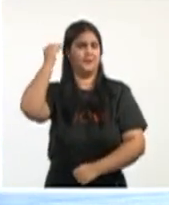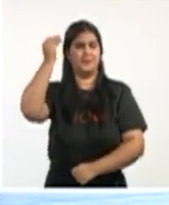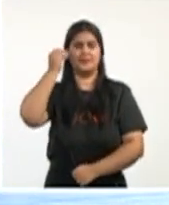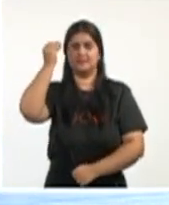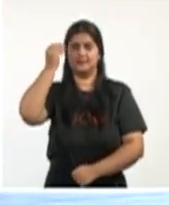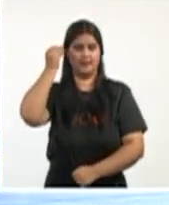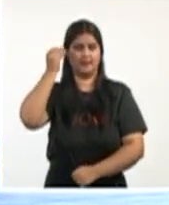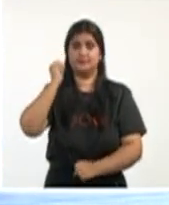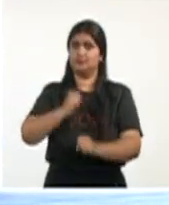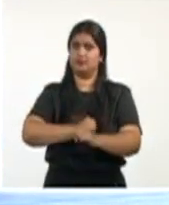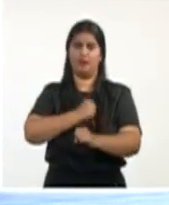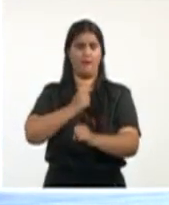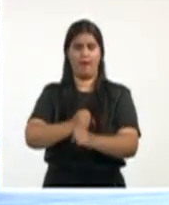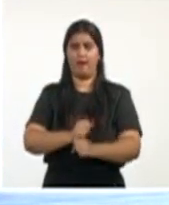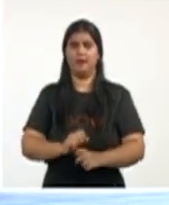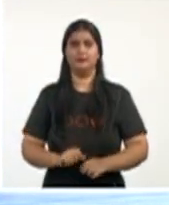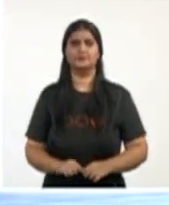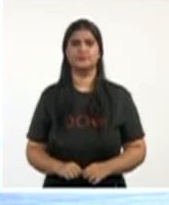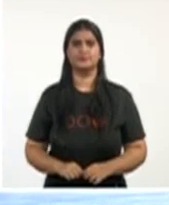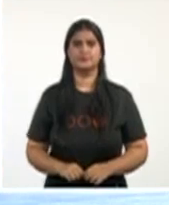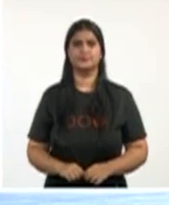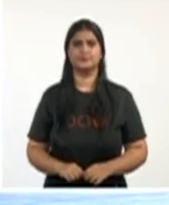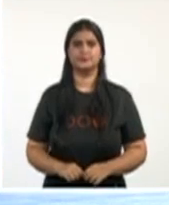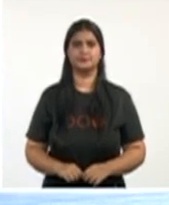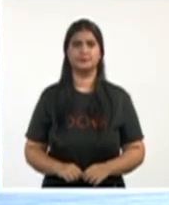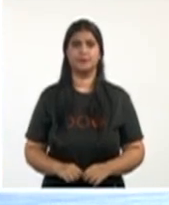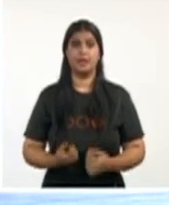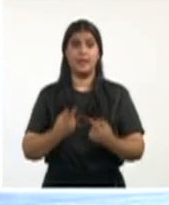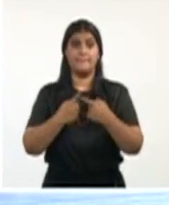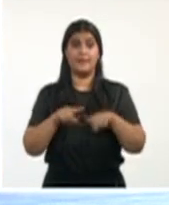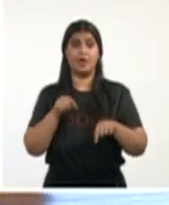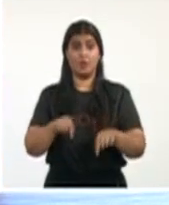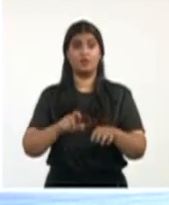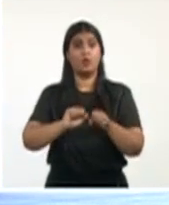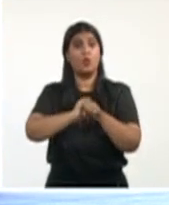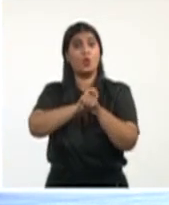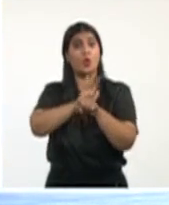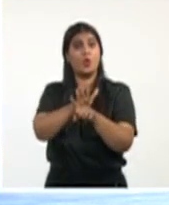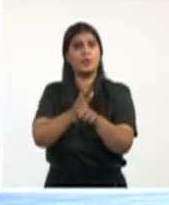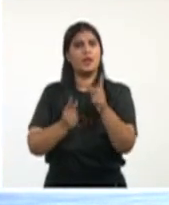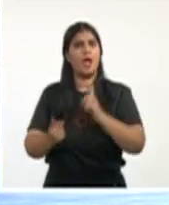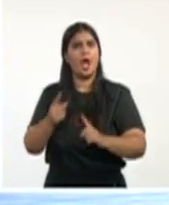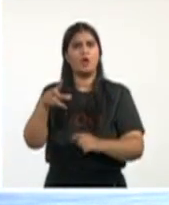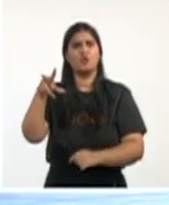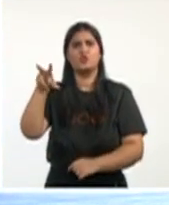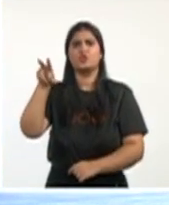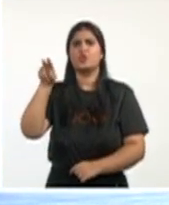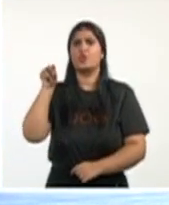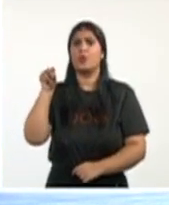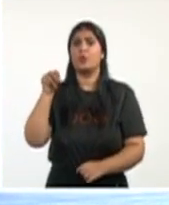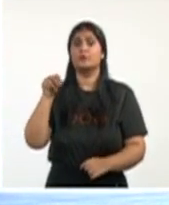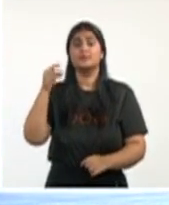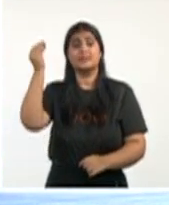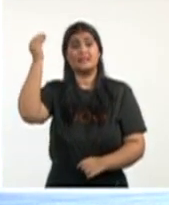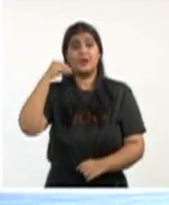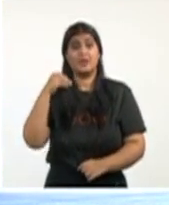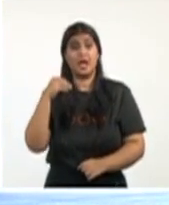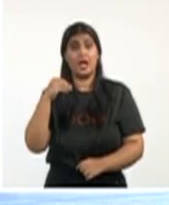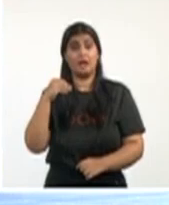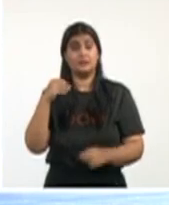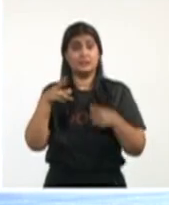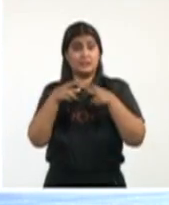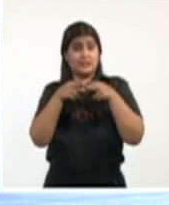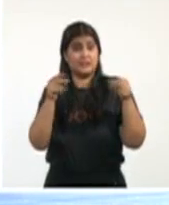de lo que estaba sucediendo, una vez que se conoció qué estaba pasando en China, desde diciembre,